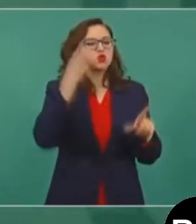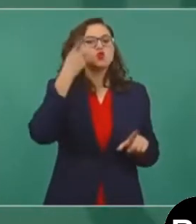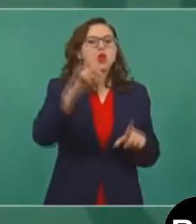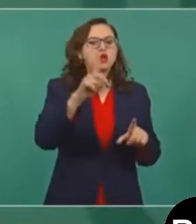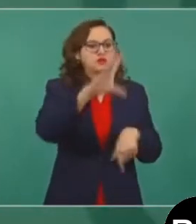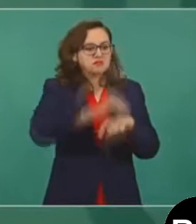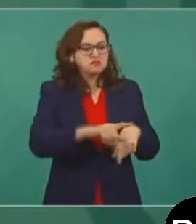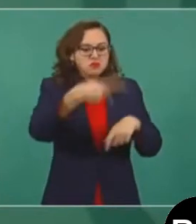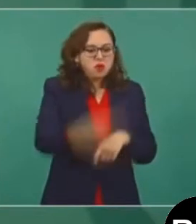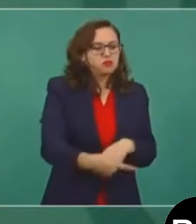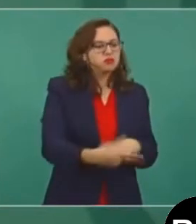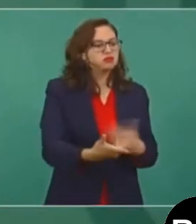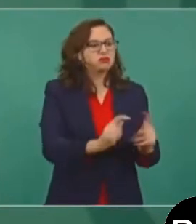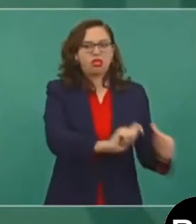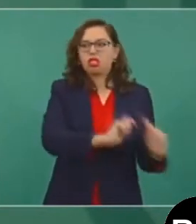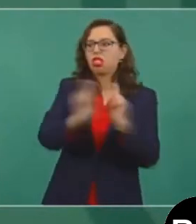concesiones.